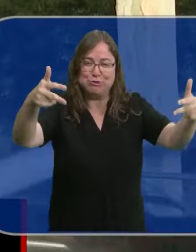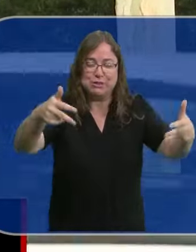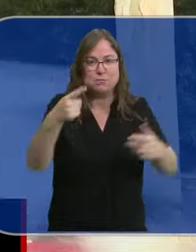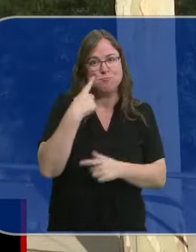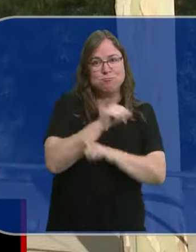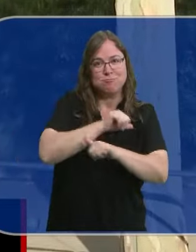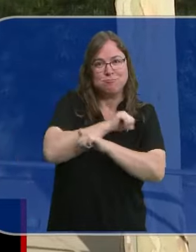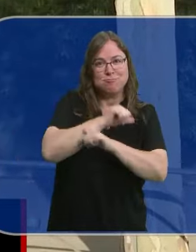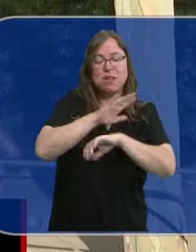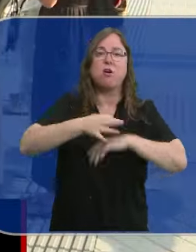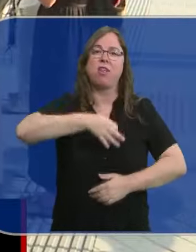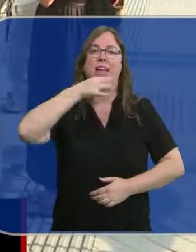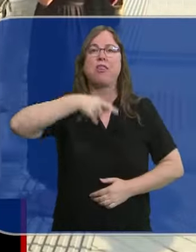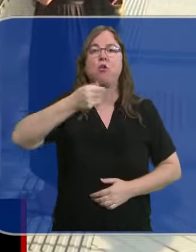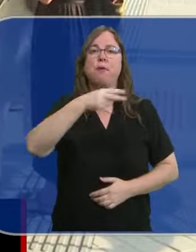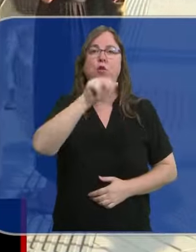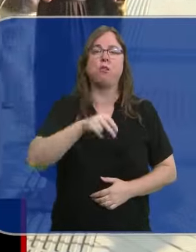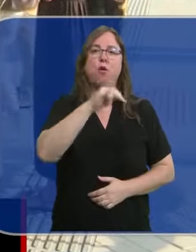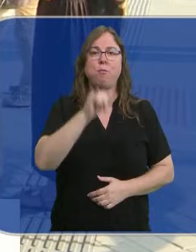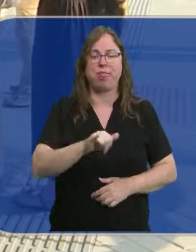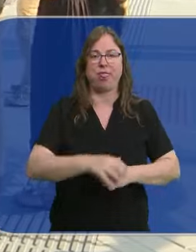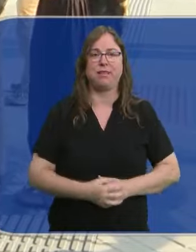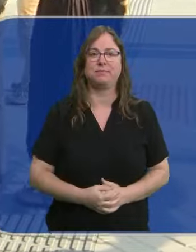Mucha expectación por la declaración de Begoña Gómez.